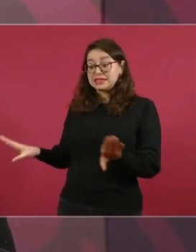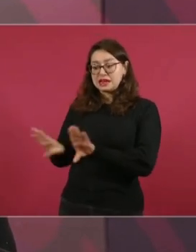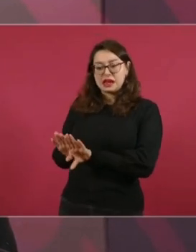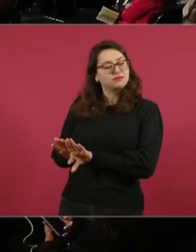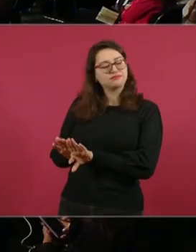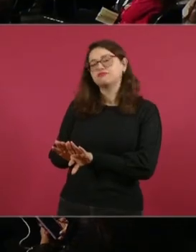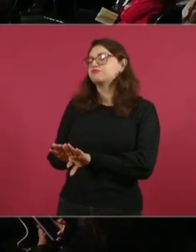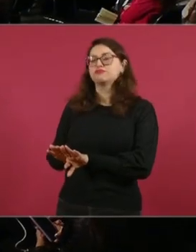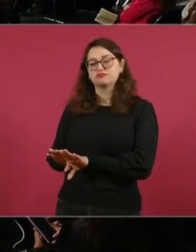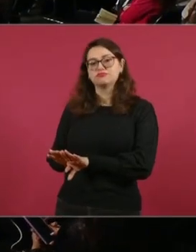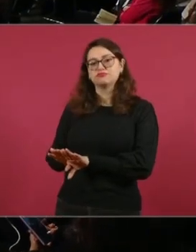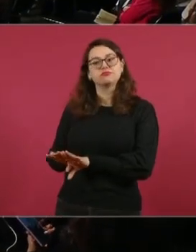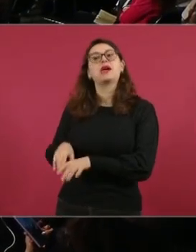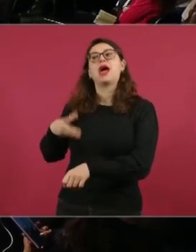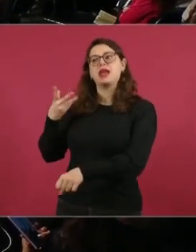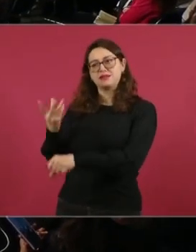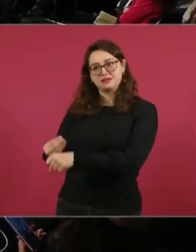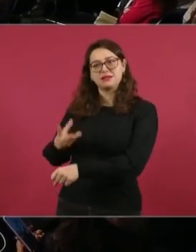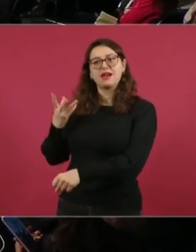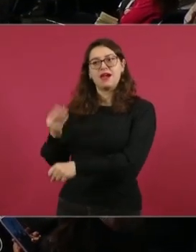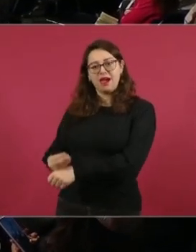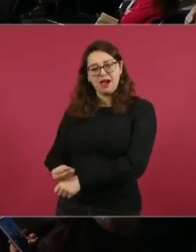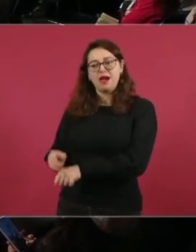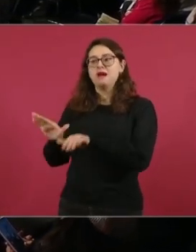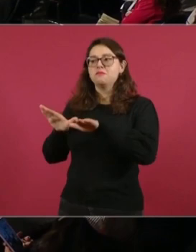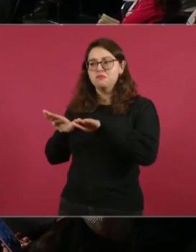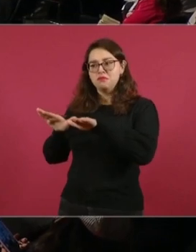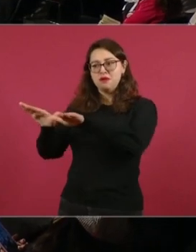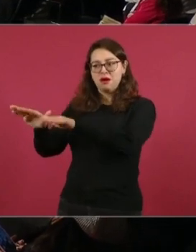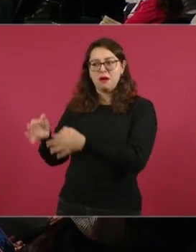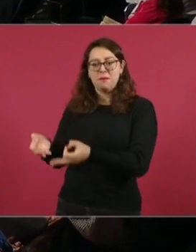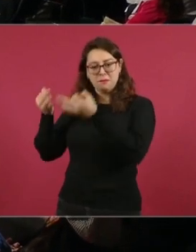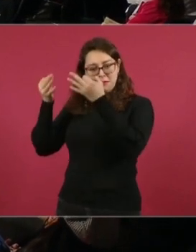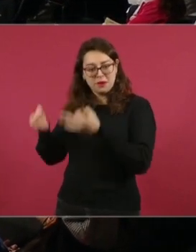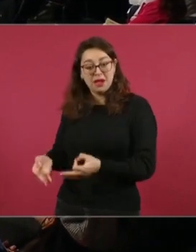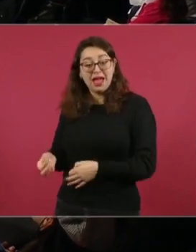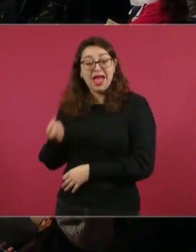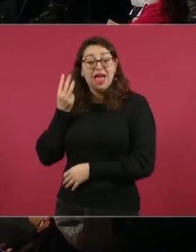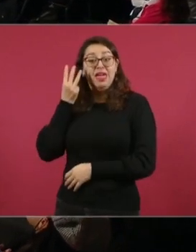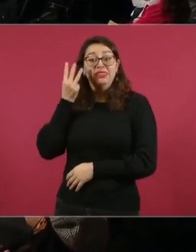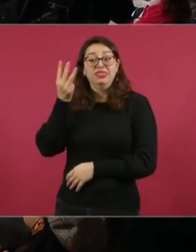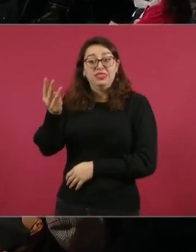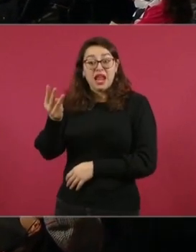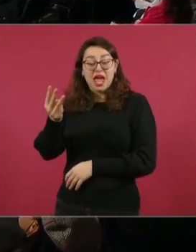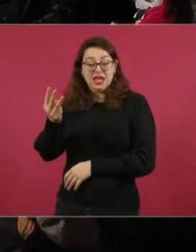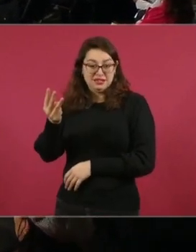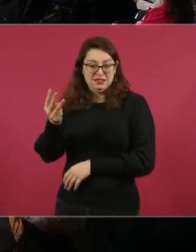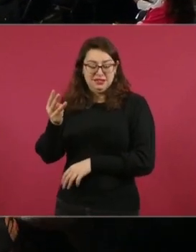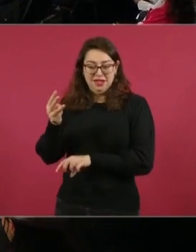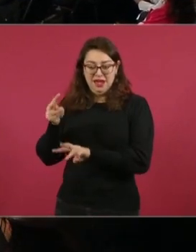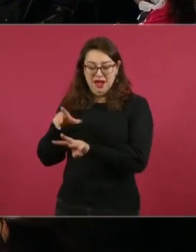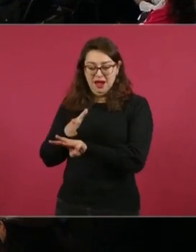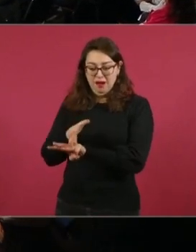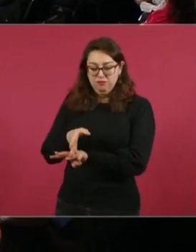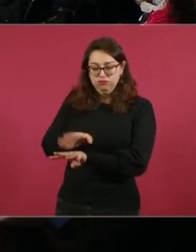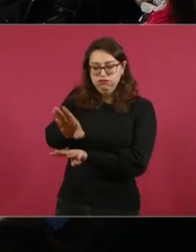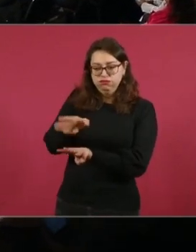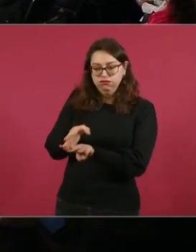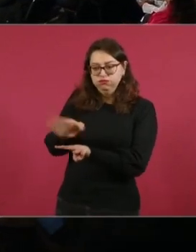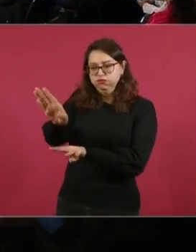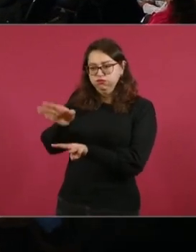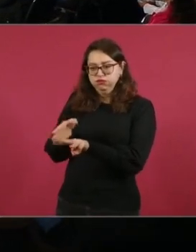se construyeron tres pistas en el Felipe Ángeles